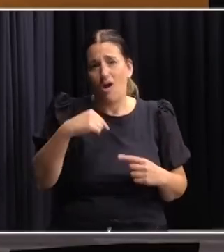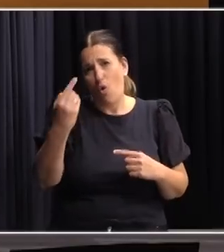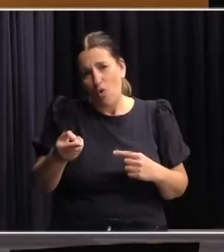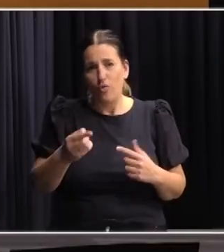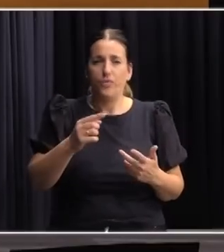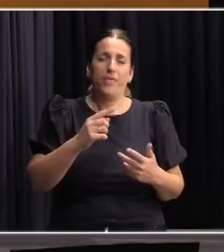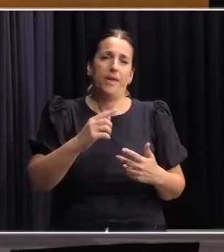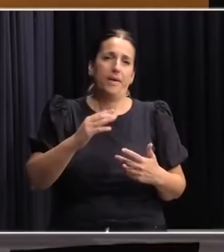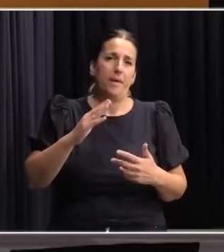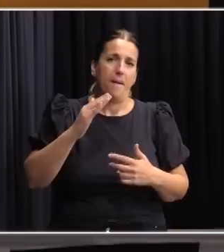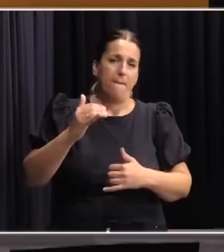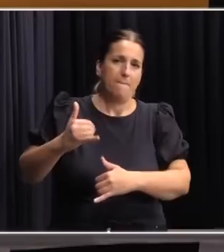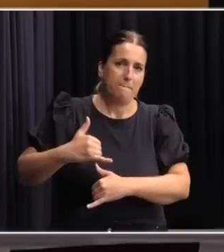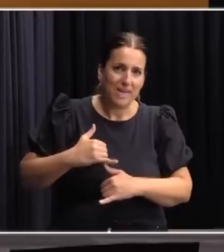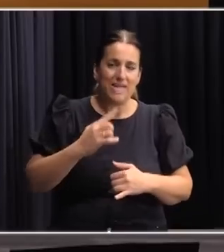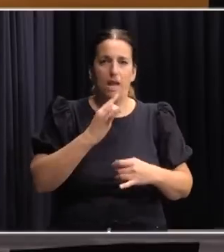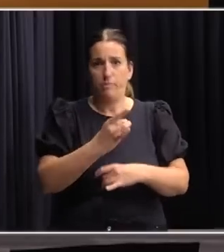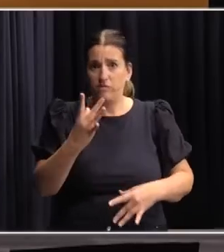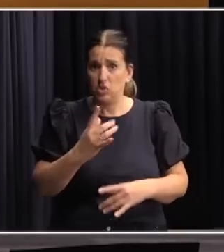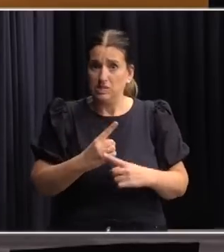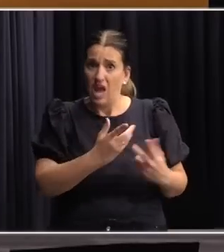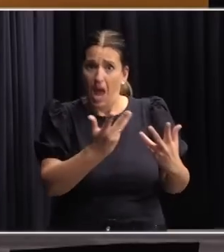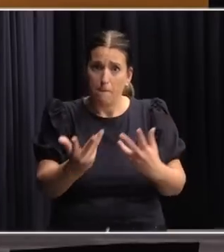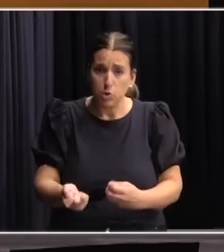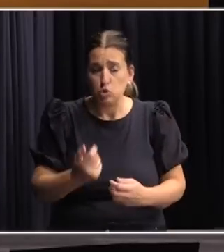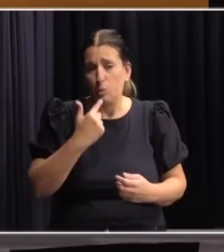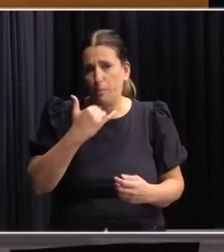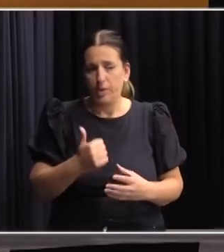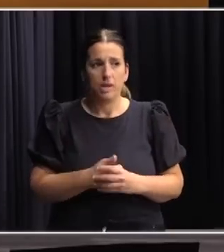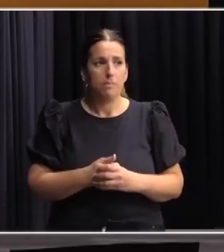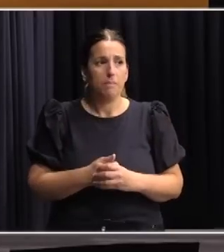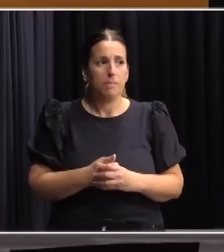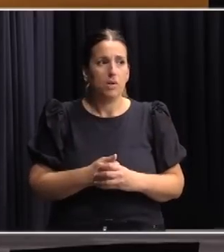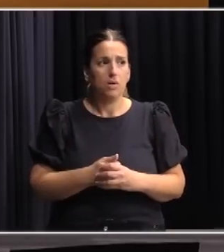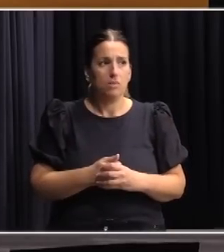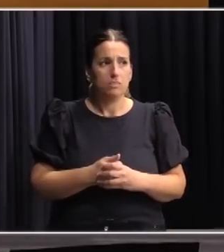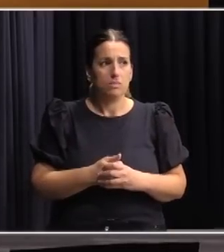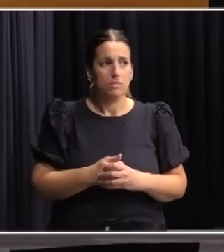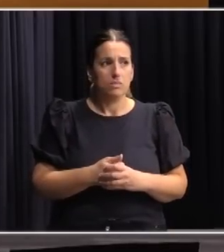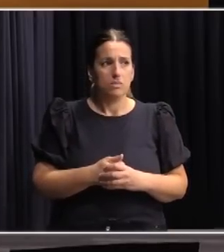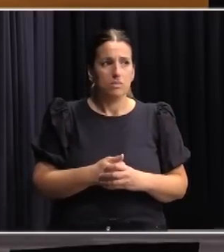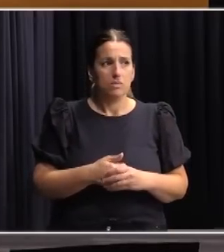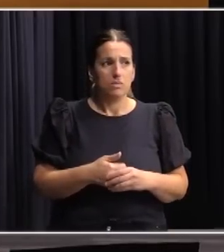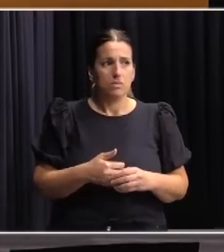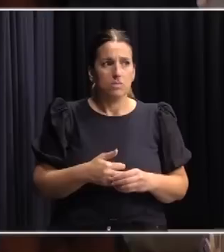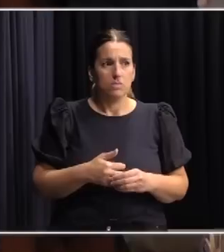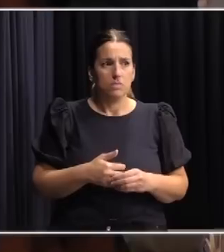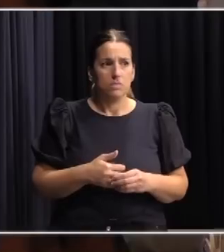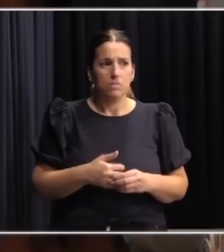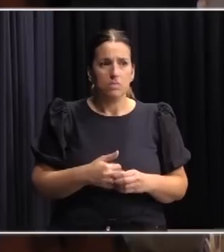y si va a haber algún tipo de salvataje, por ejemplo, caja profesional. Gracias.